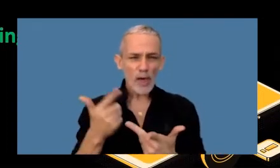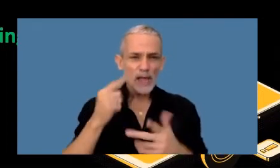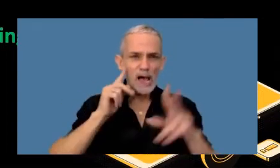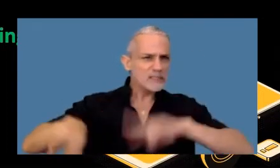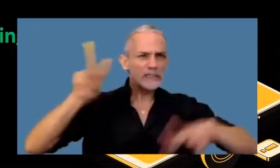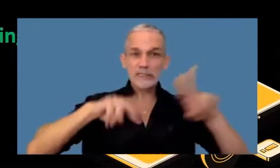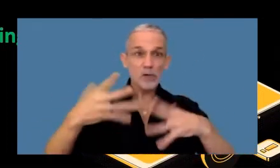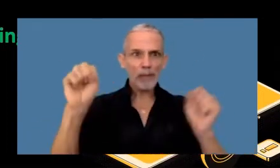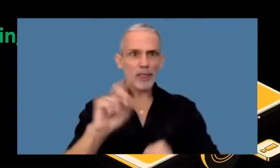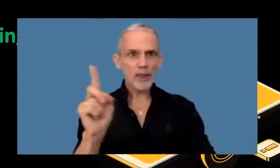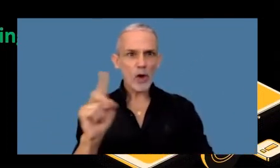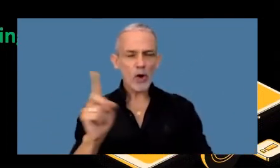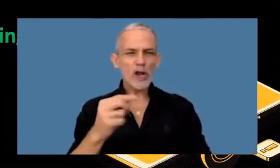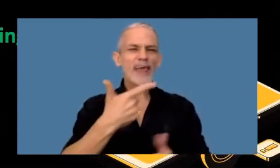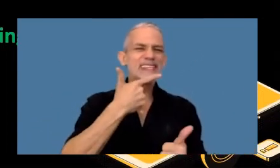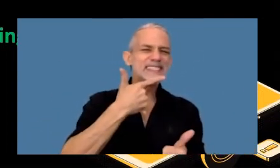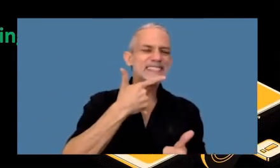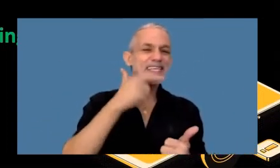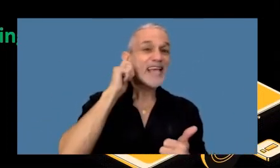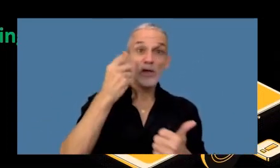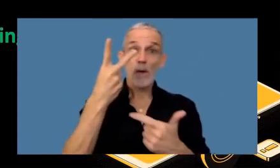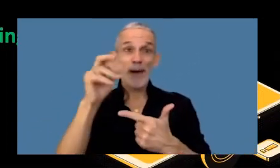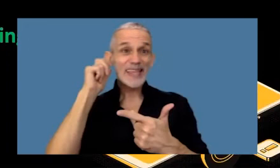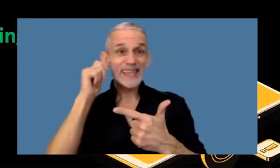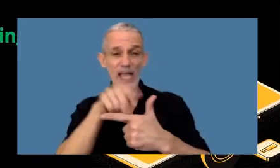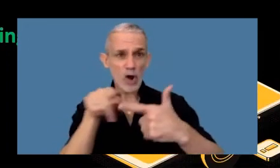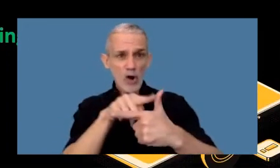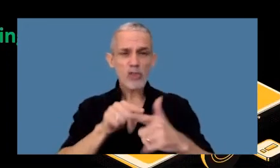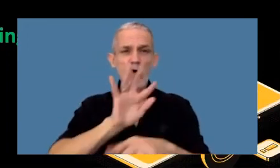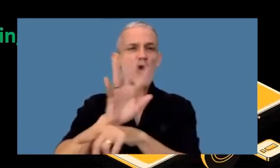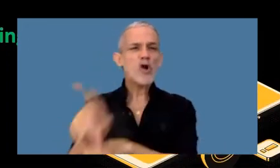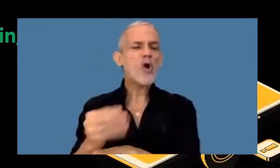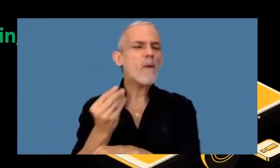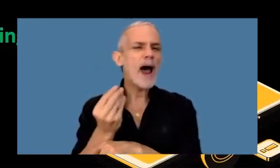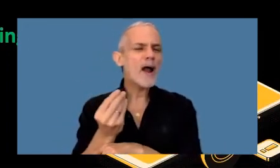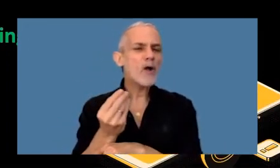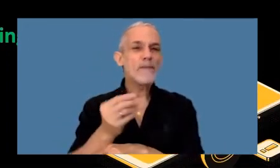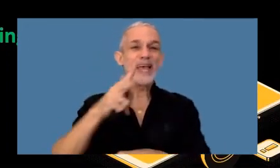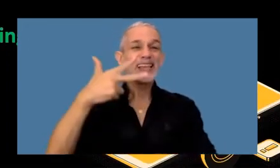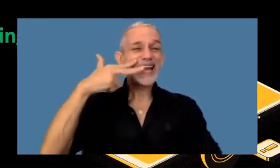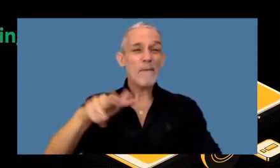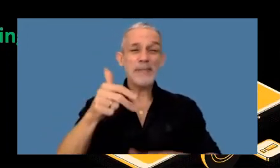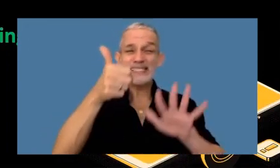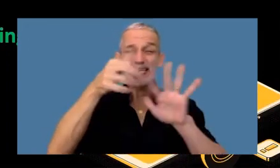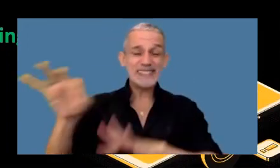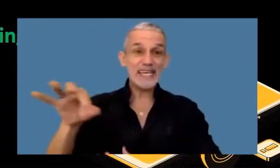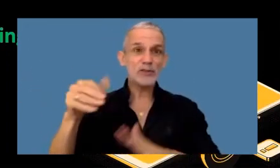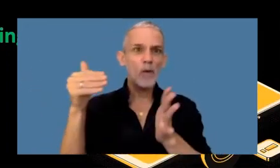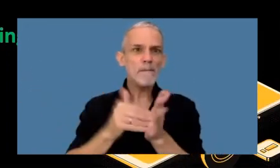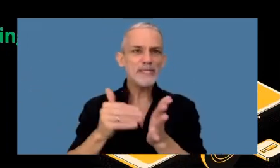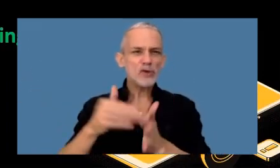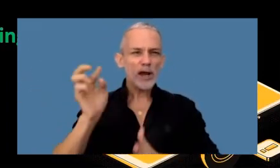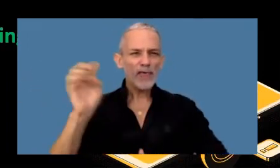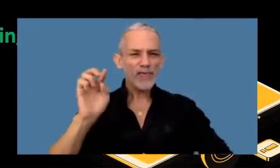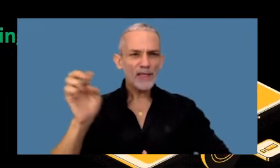buscados de 17 20 años se robaron 3.600 millones de dólares